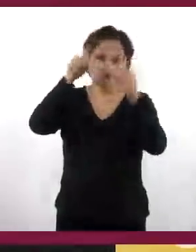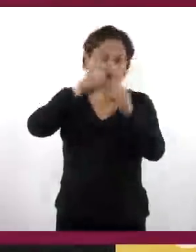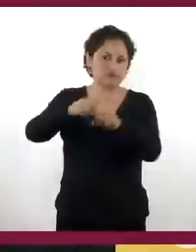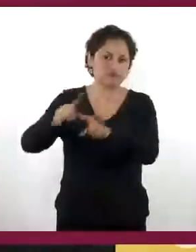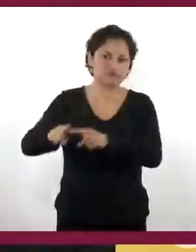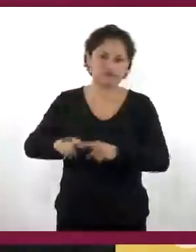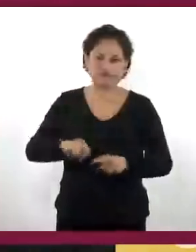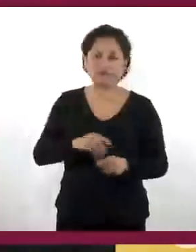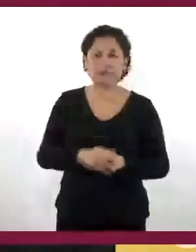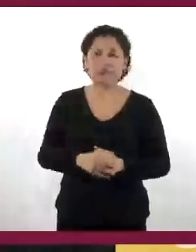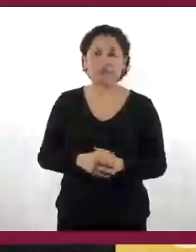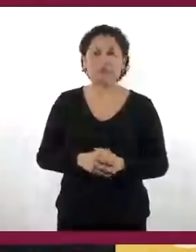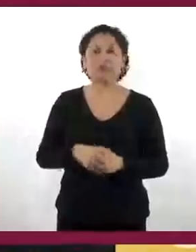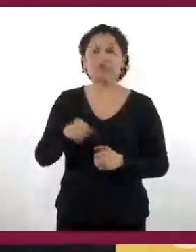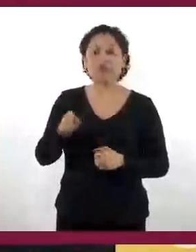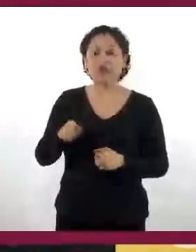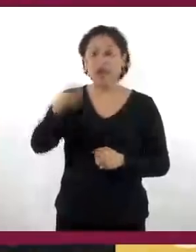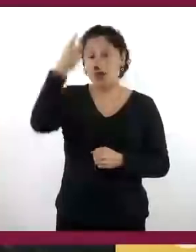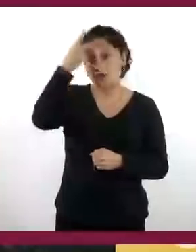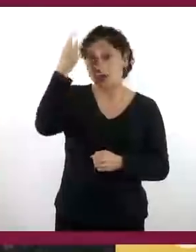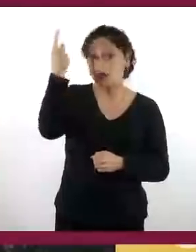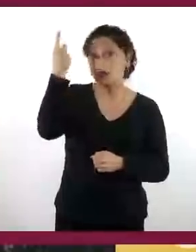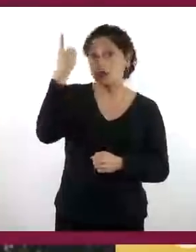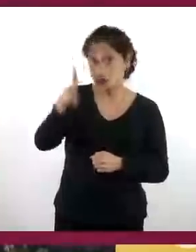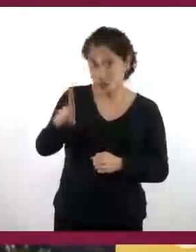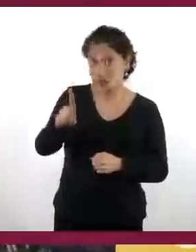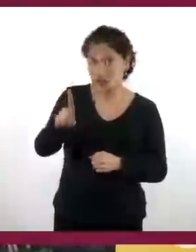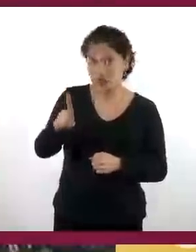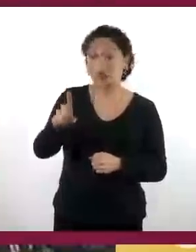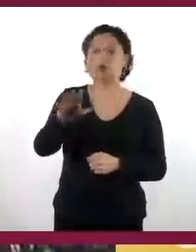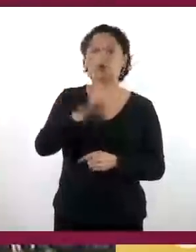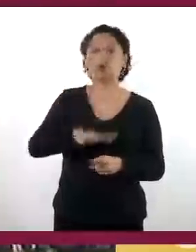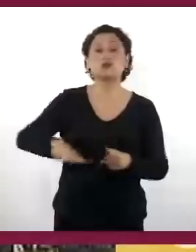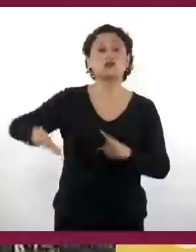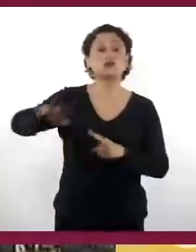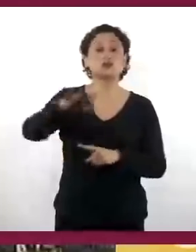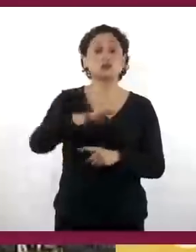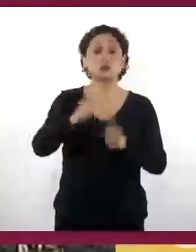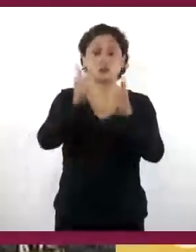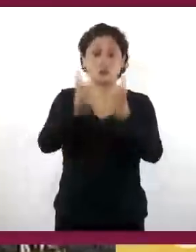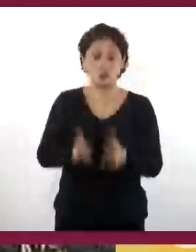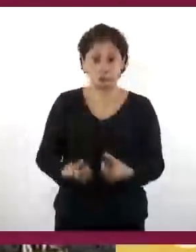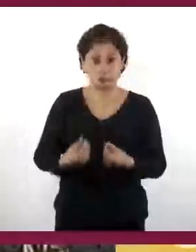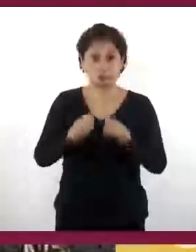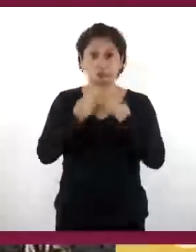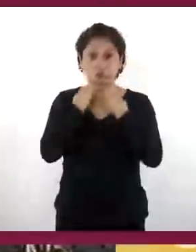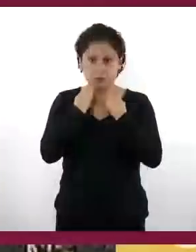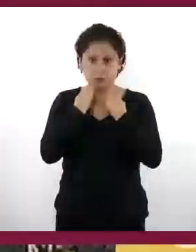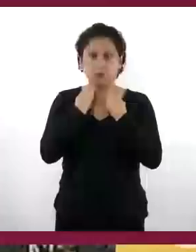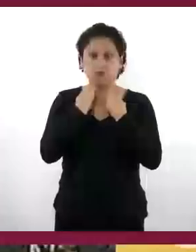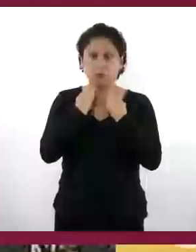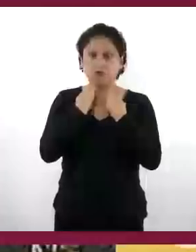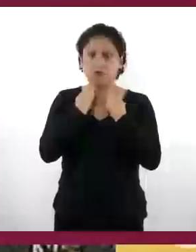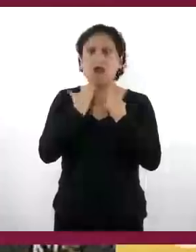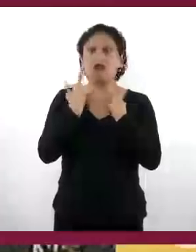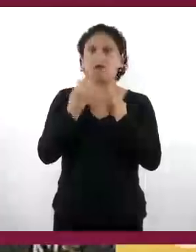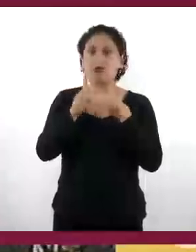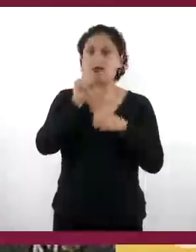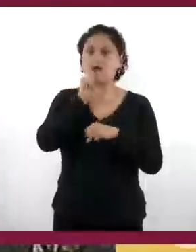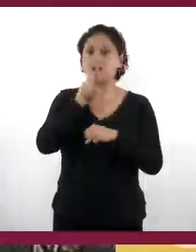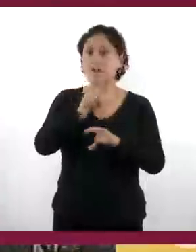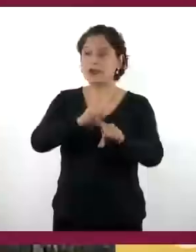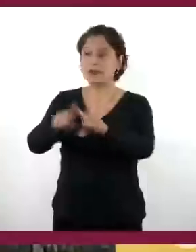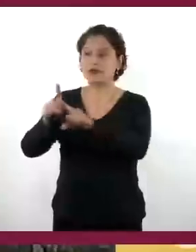general en manos de un propietario cuyos propietarios no residían habitualmente en la gran casa, tenían un cuerpo de administradores y empleados